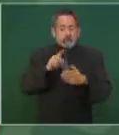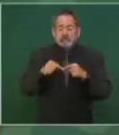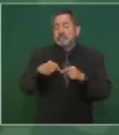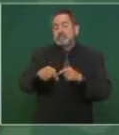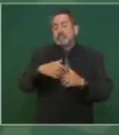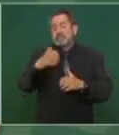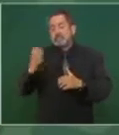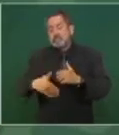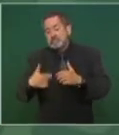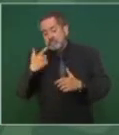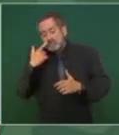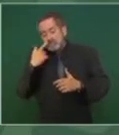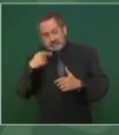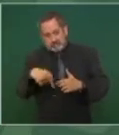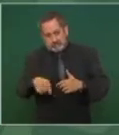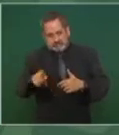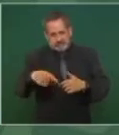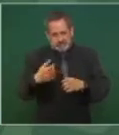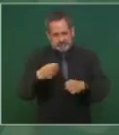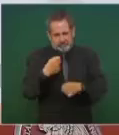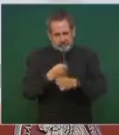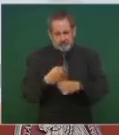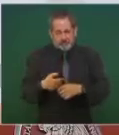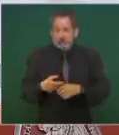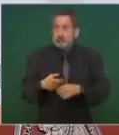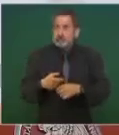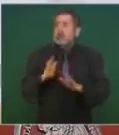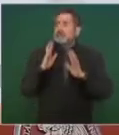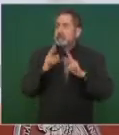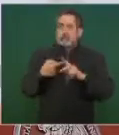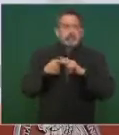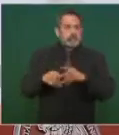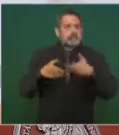ya esté funcionando.